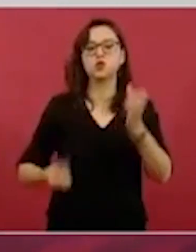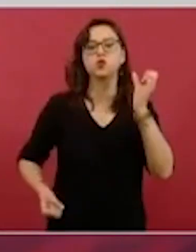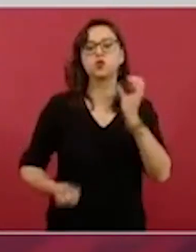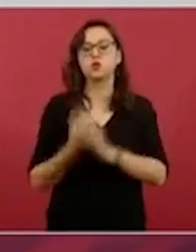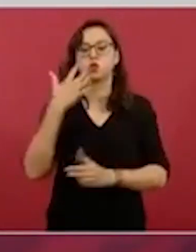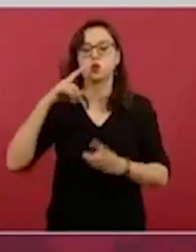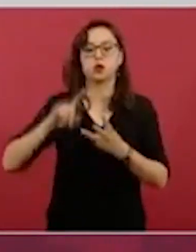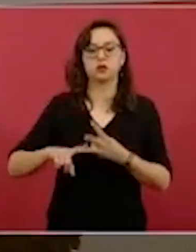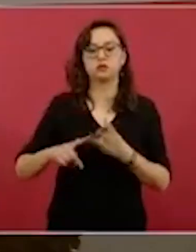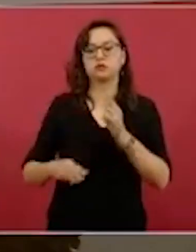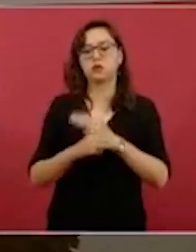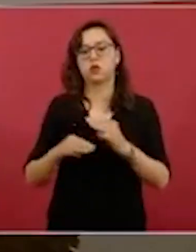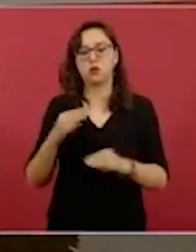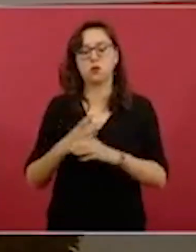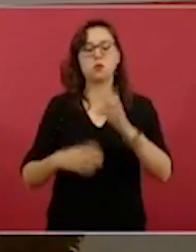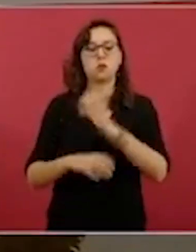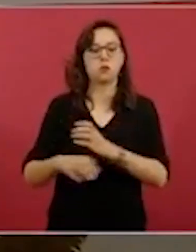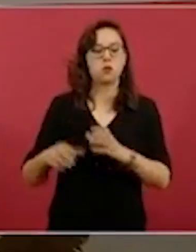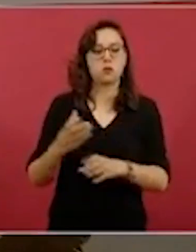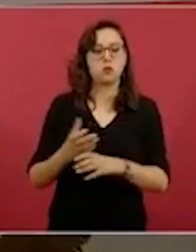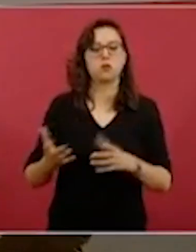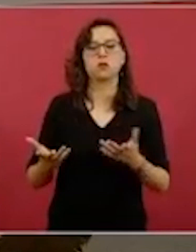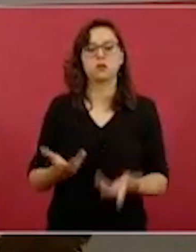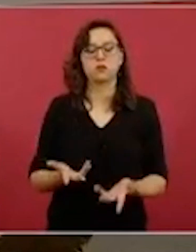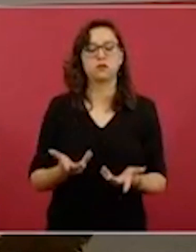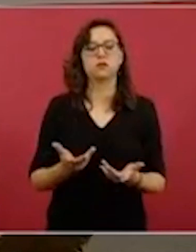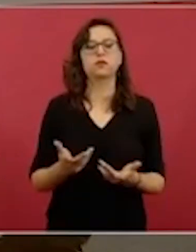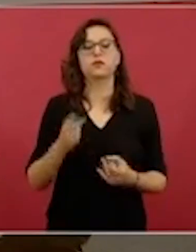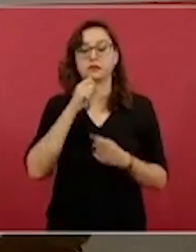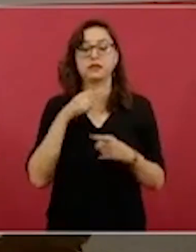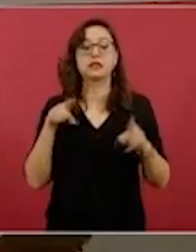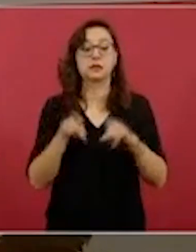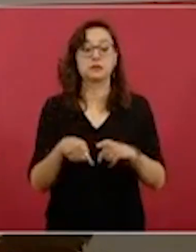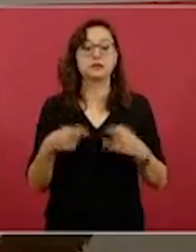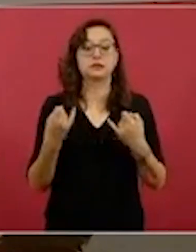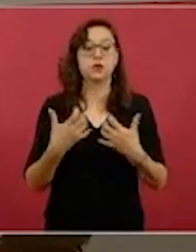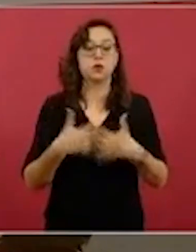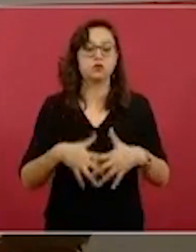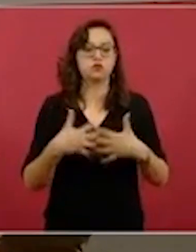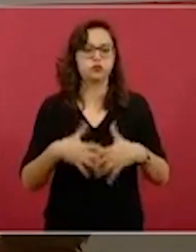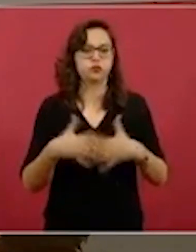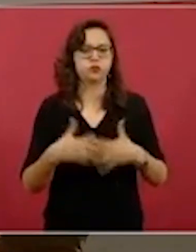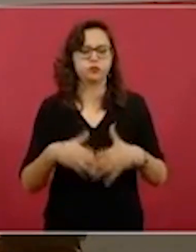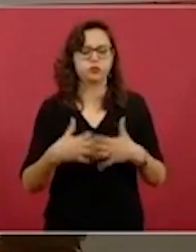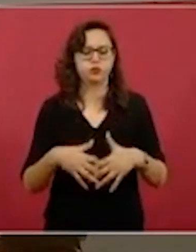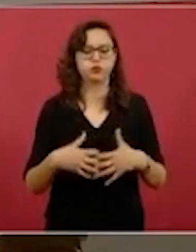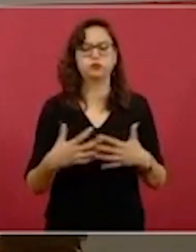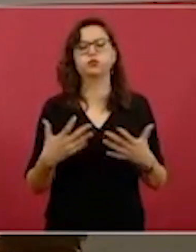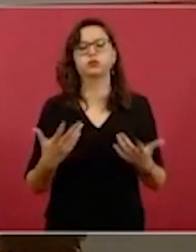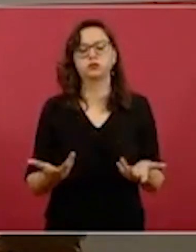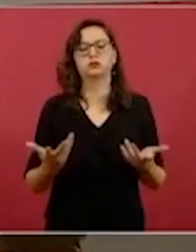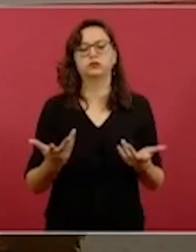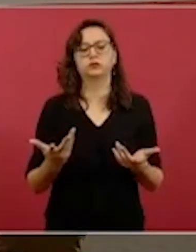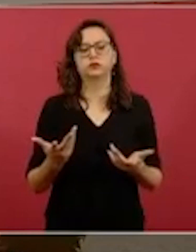e inmobiliario. Aquí vienen parques industriales, que ya lo informaré más adelante, para el